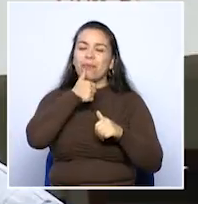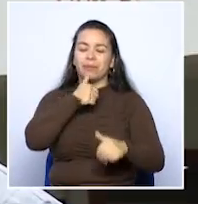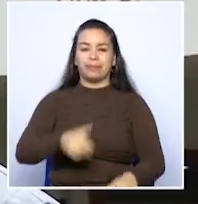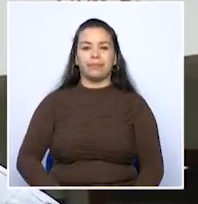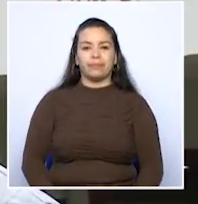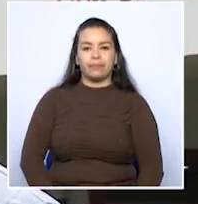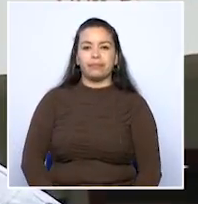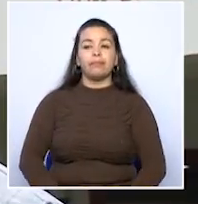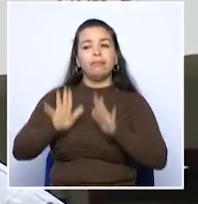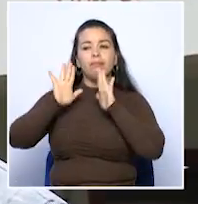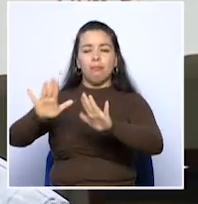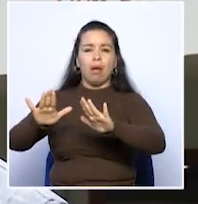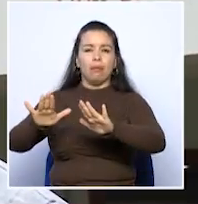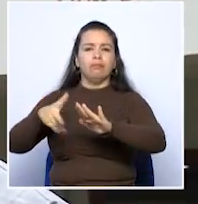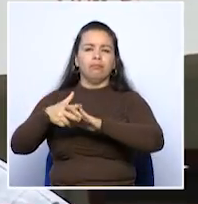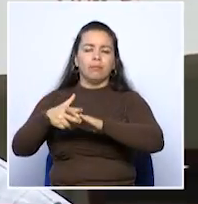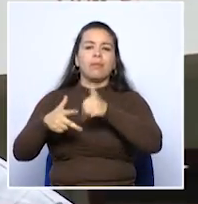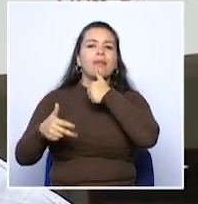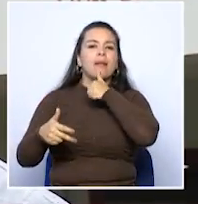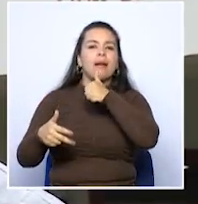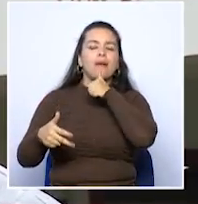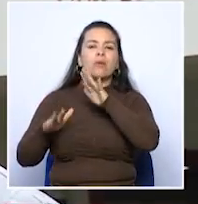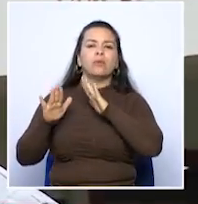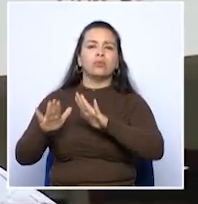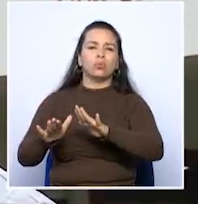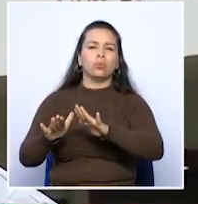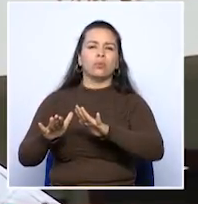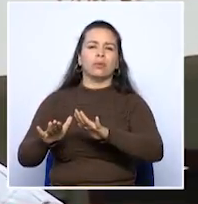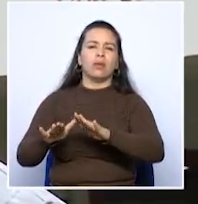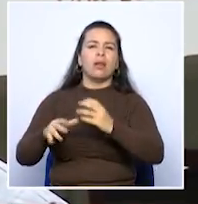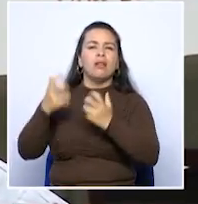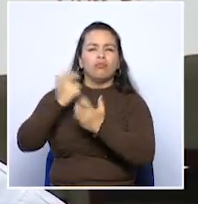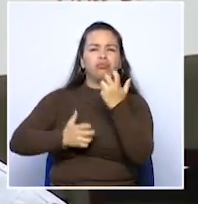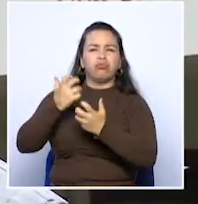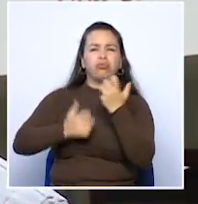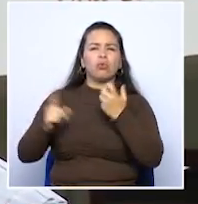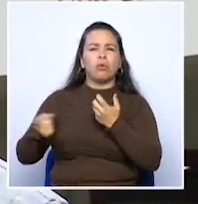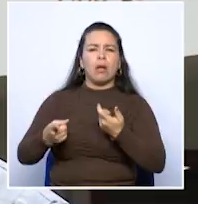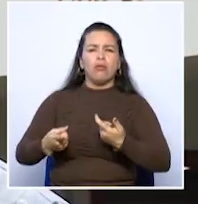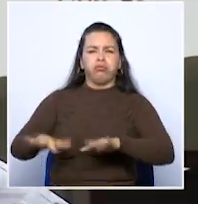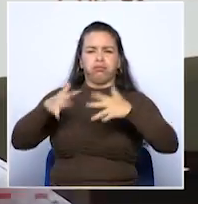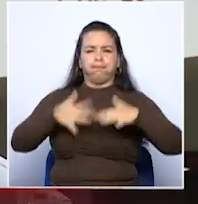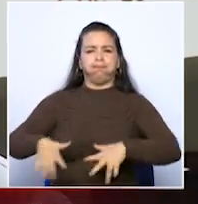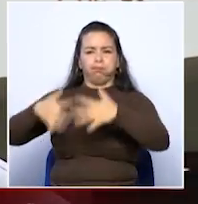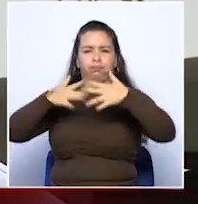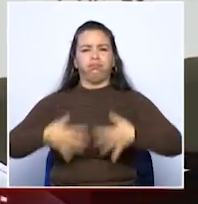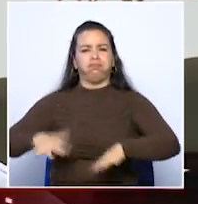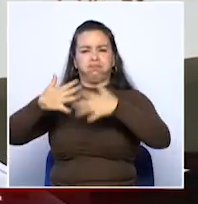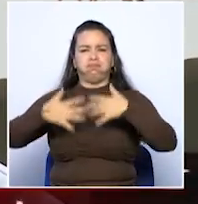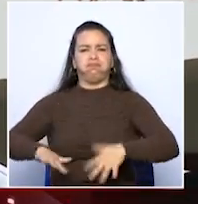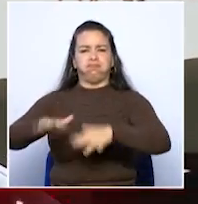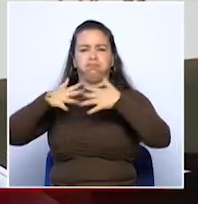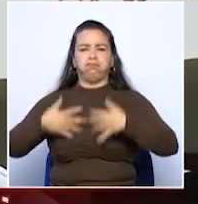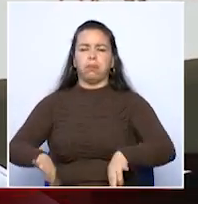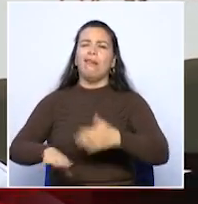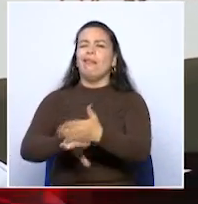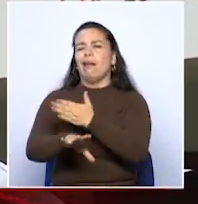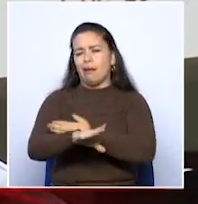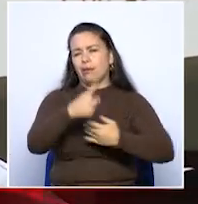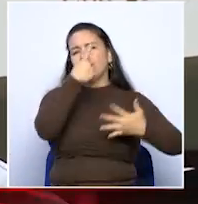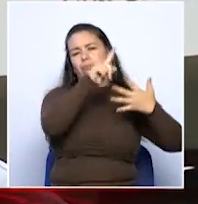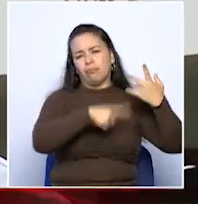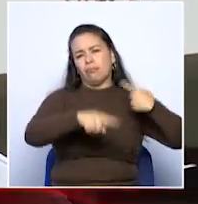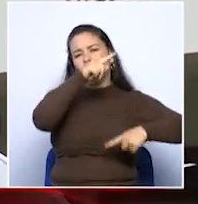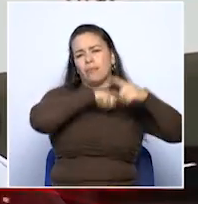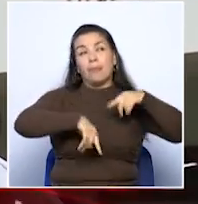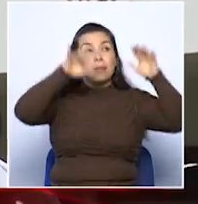un corte momentáneo en la planta de tratamiento por la turbiedad que tiene el agua, por las razones que ya acabo de exponer